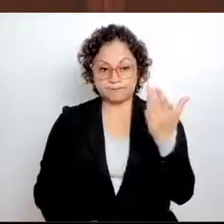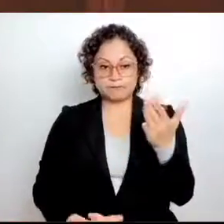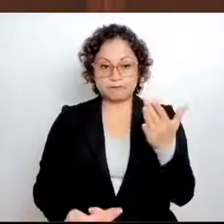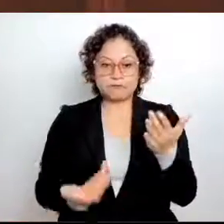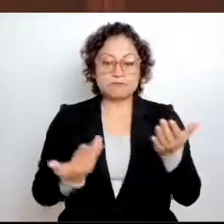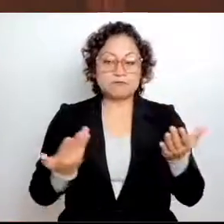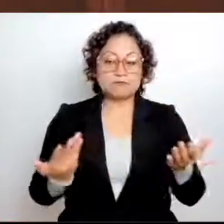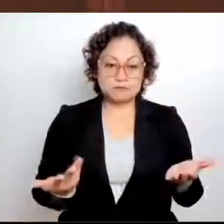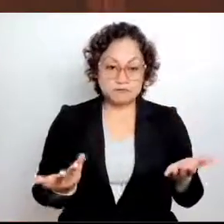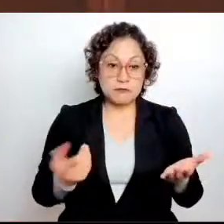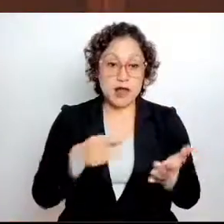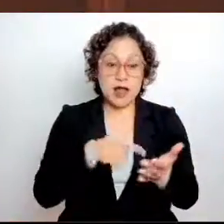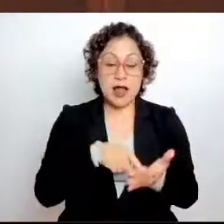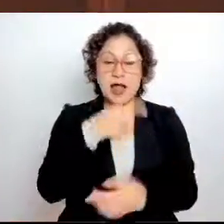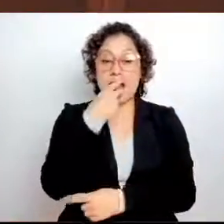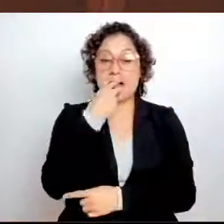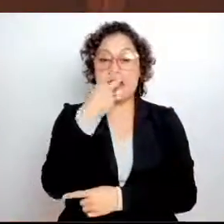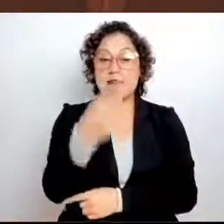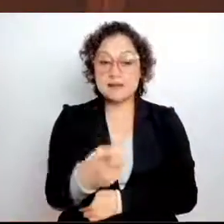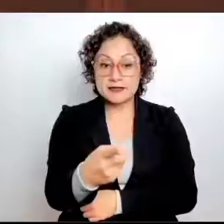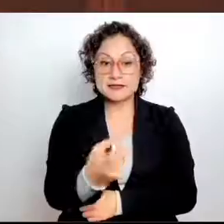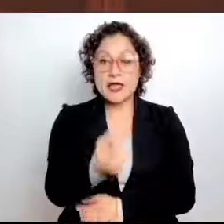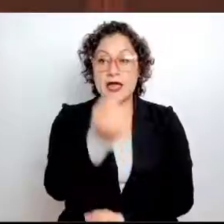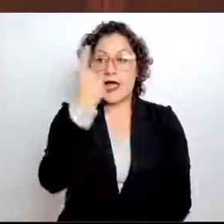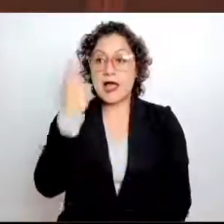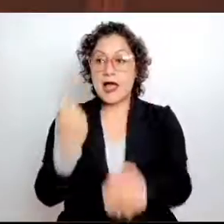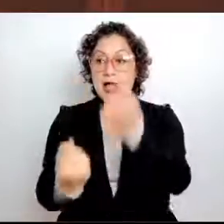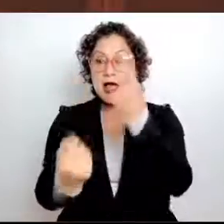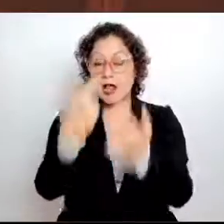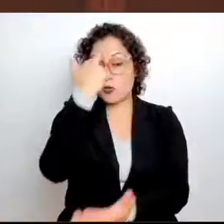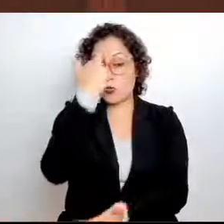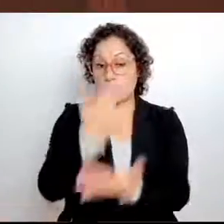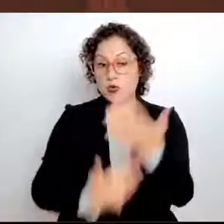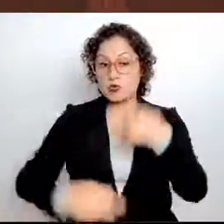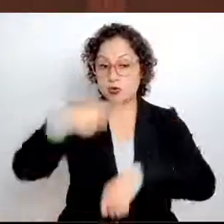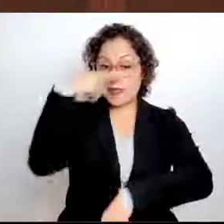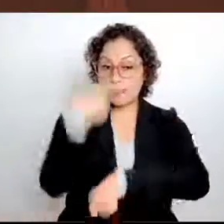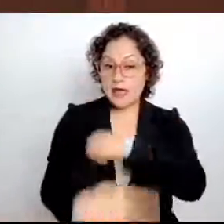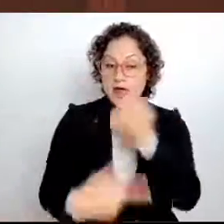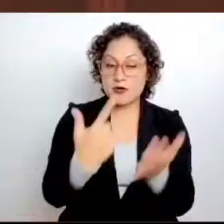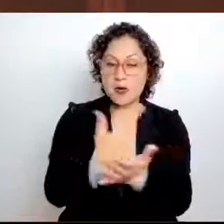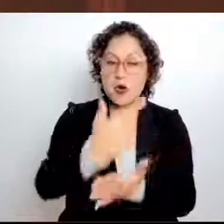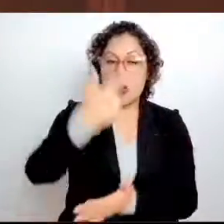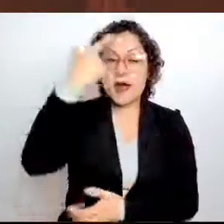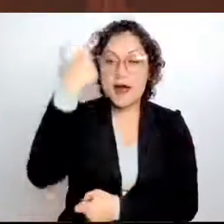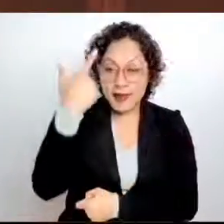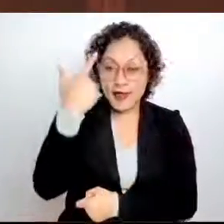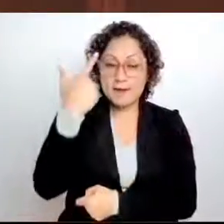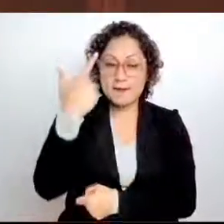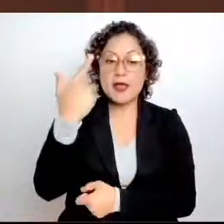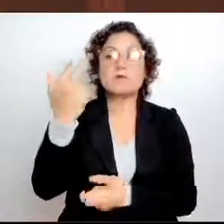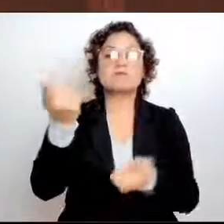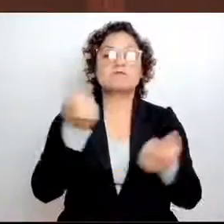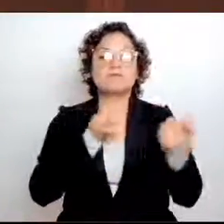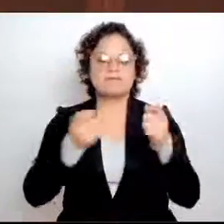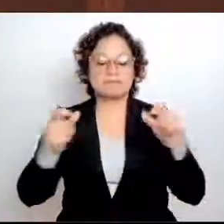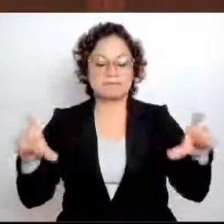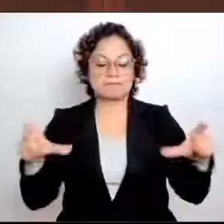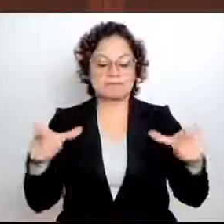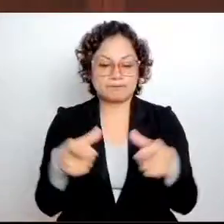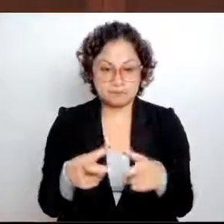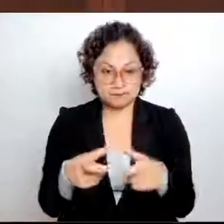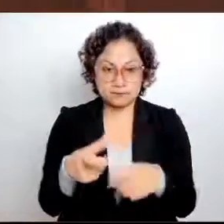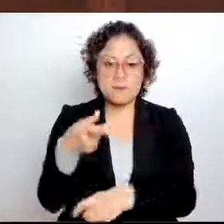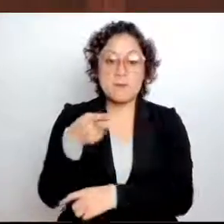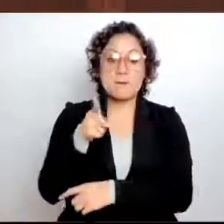disminución de algunos delitos de alto impacto, pero también la Fiscalía de Justicia del